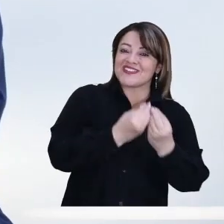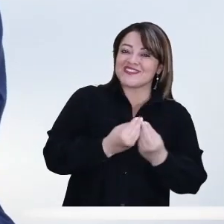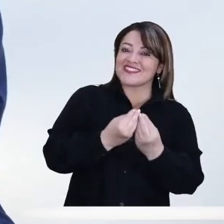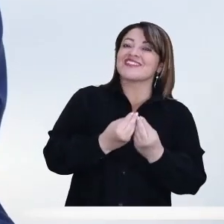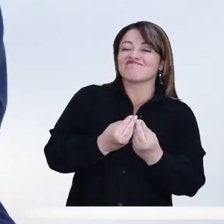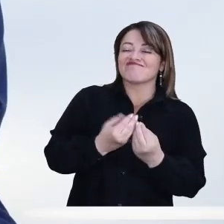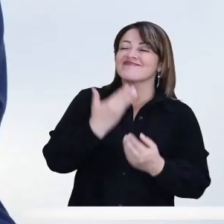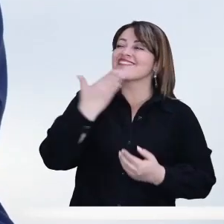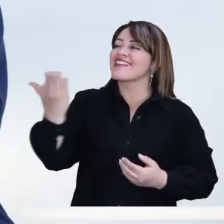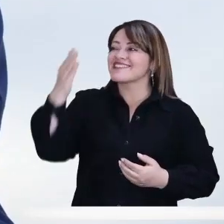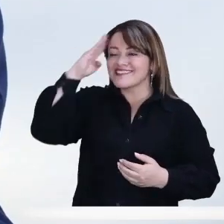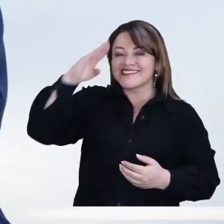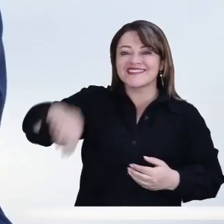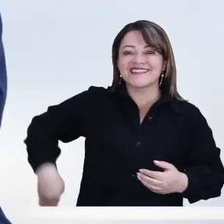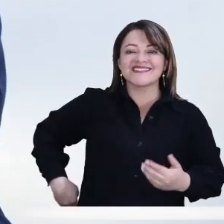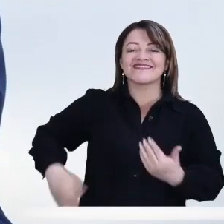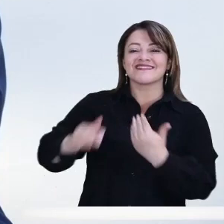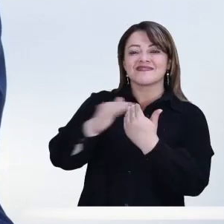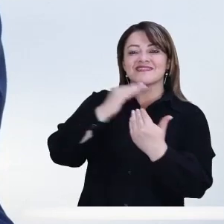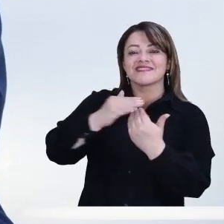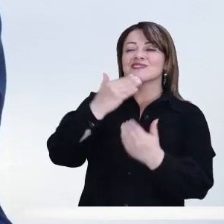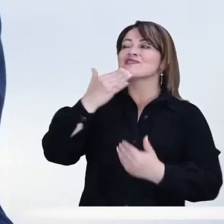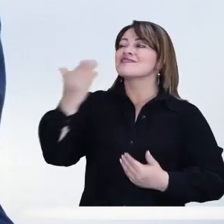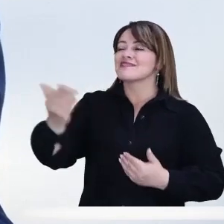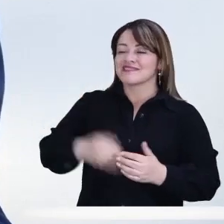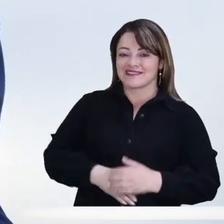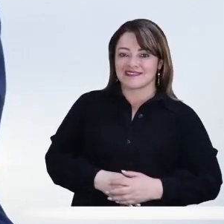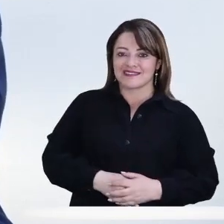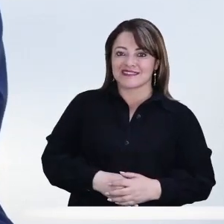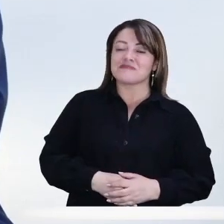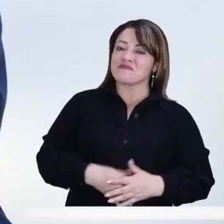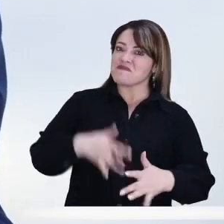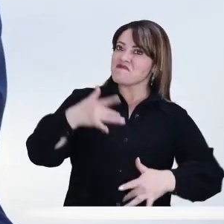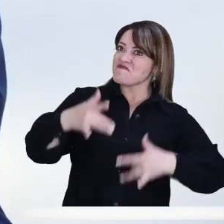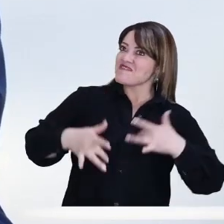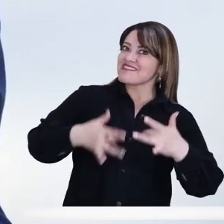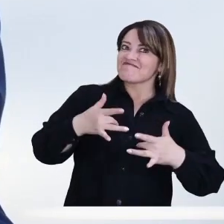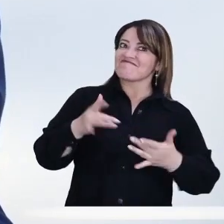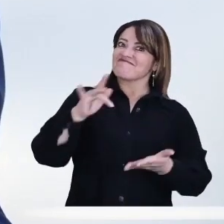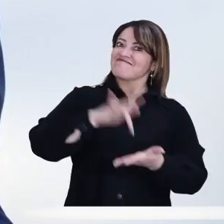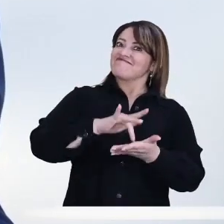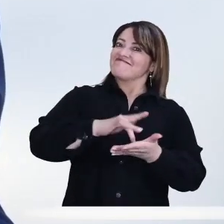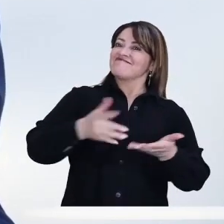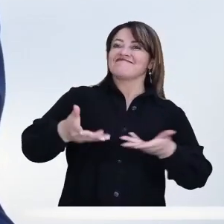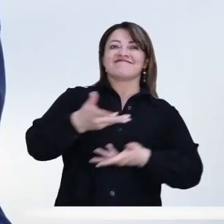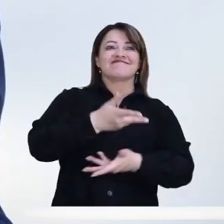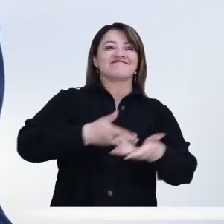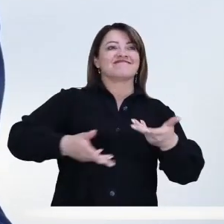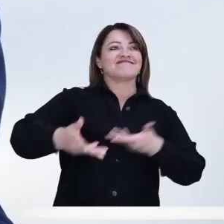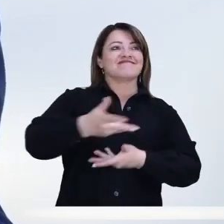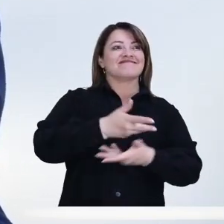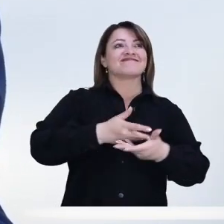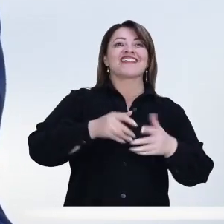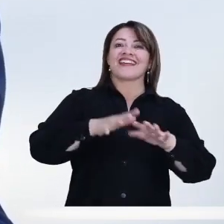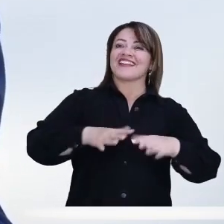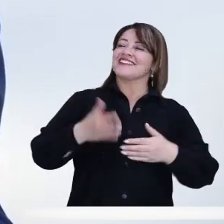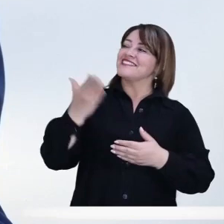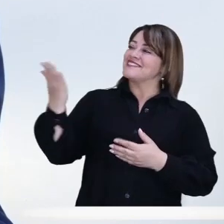a usted Sabina, muchas gracias por la invitación y muy contento de haber compartido este